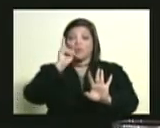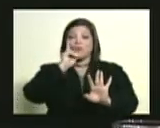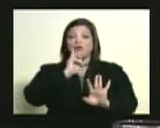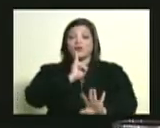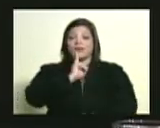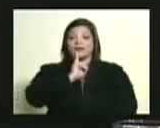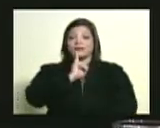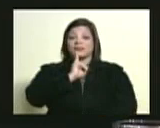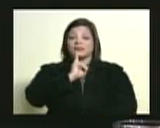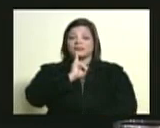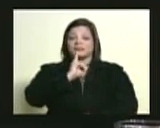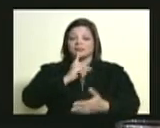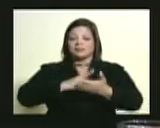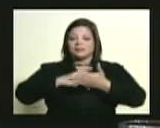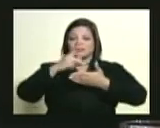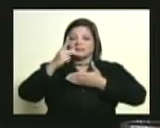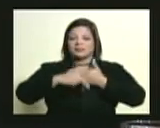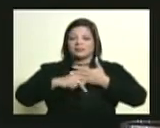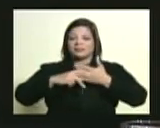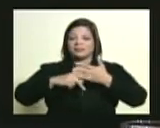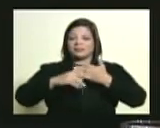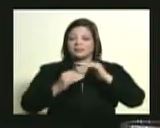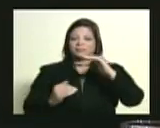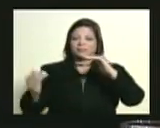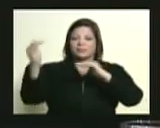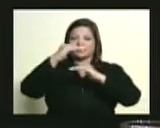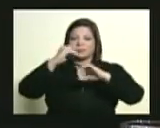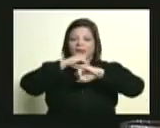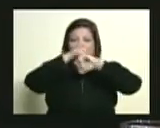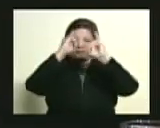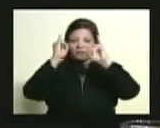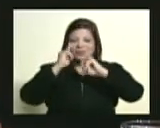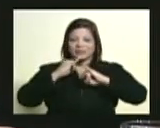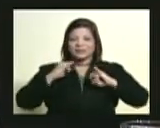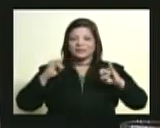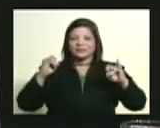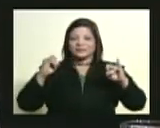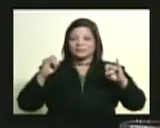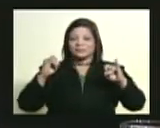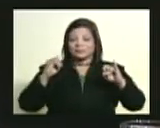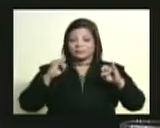ese proyecto de la suma felicidad es